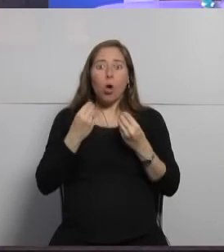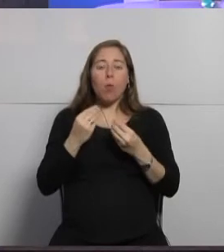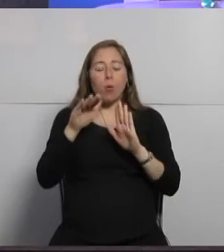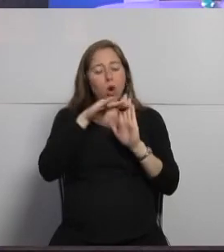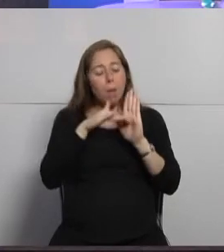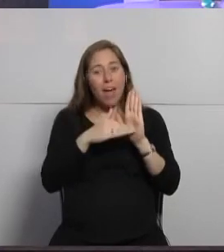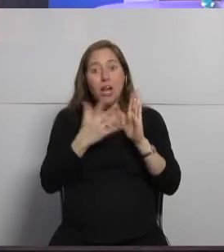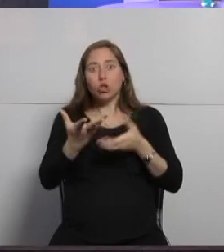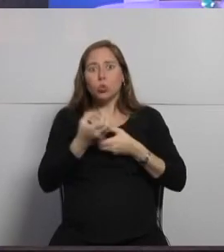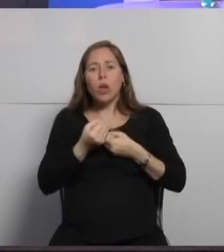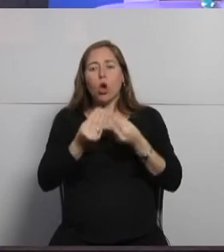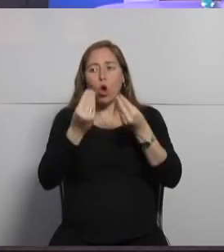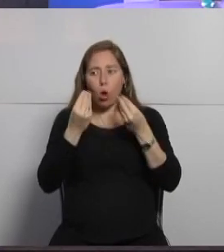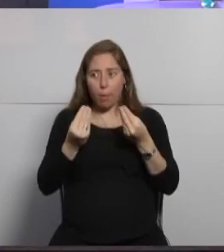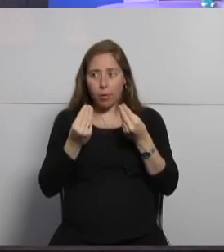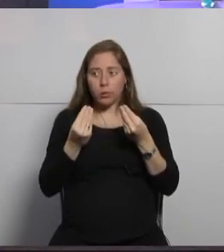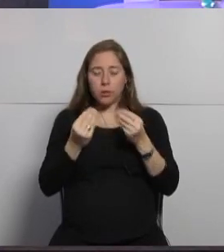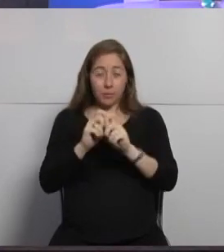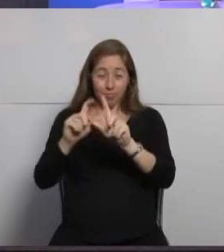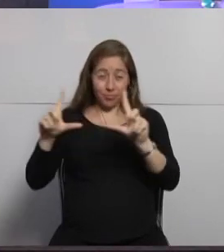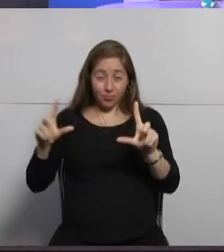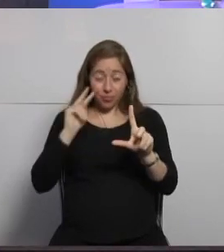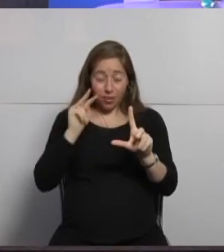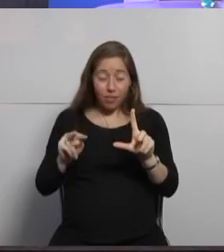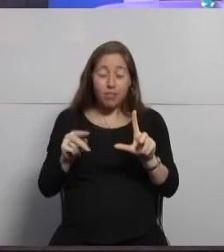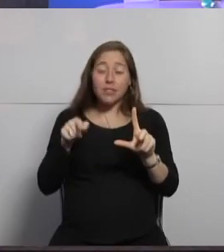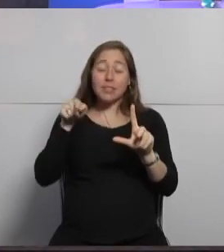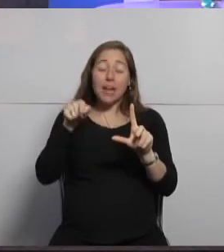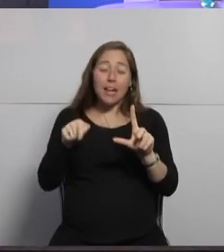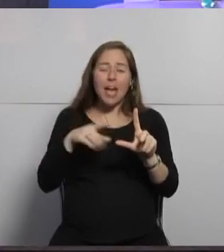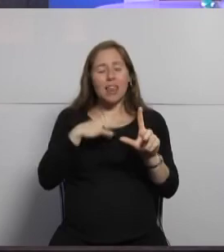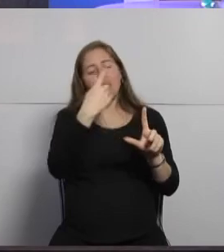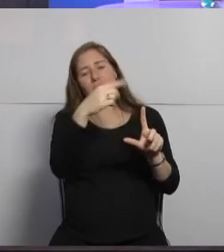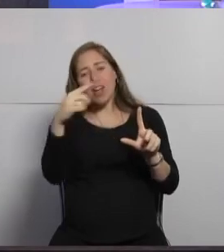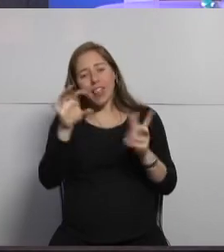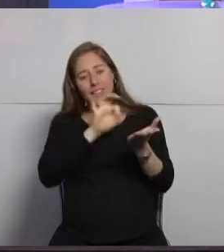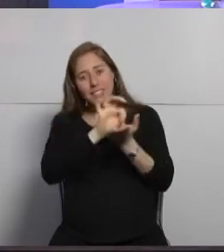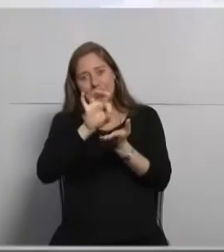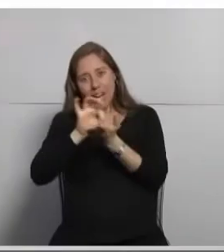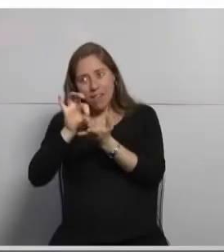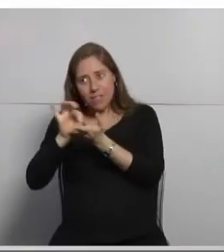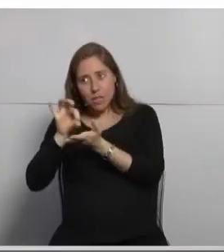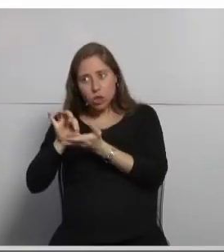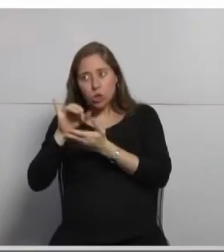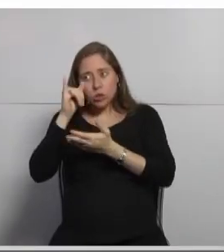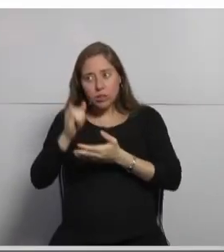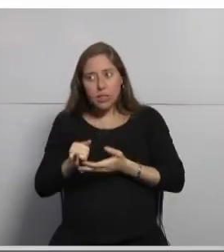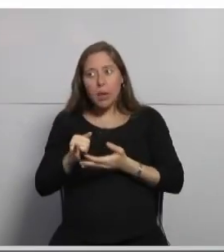ayudar es este que está acá donde tenemos varios servicios y donde Reviews tiene tres